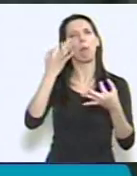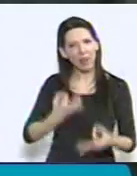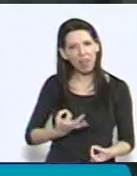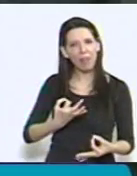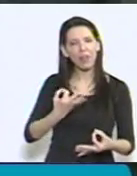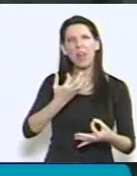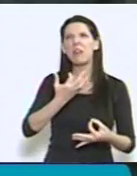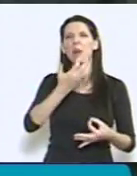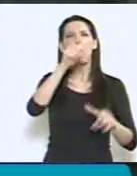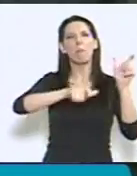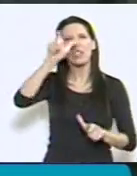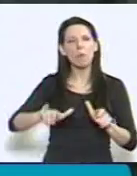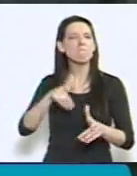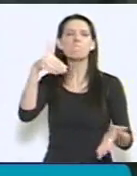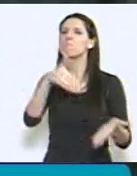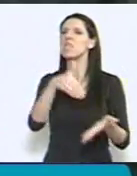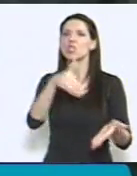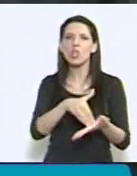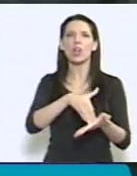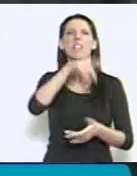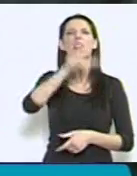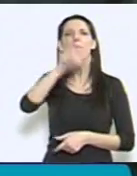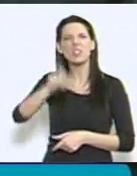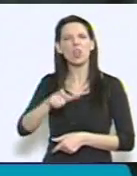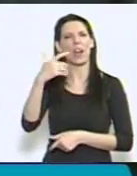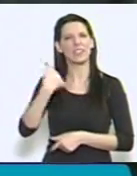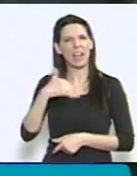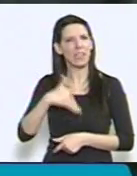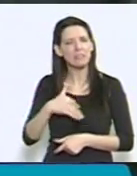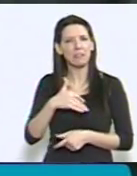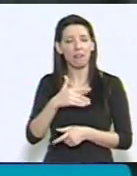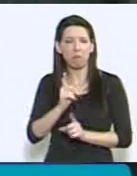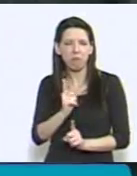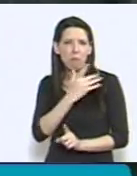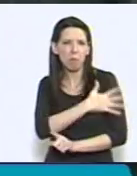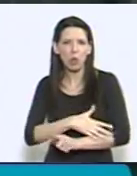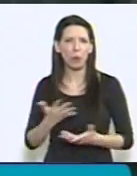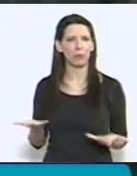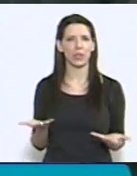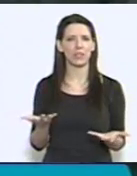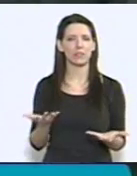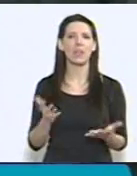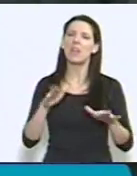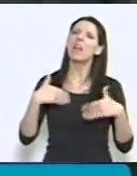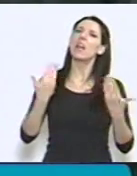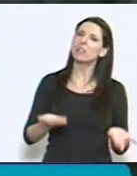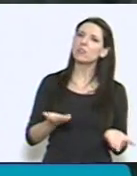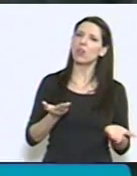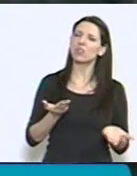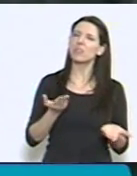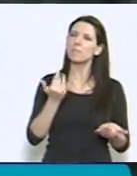millones de argentinos que viven sumidos en la pobreza. Nos encontramos con una llamativa